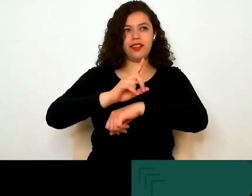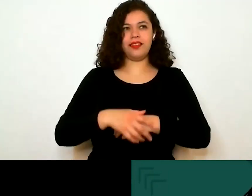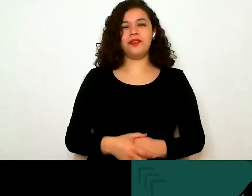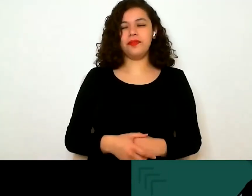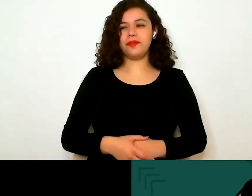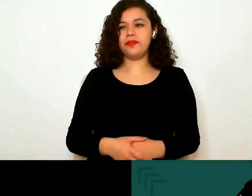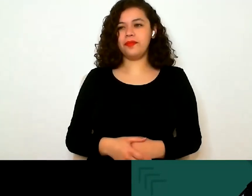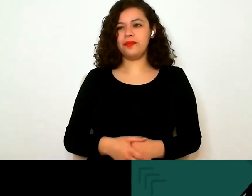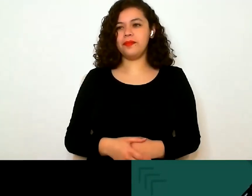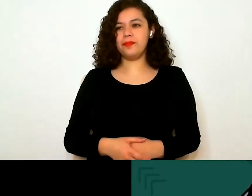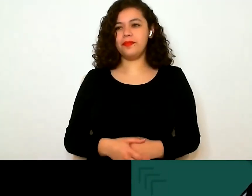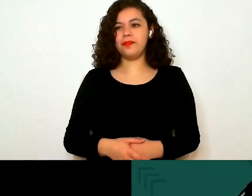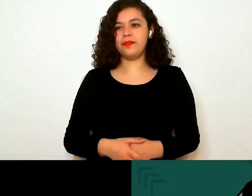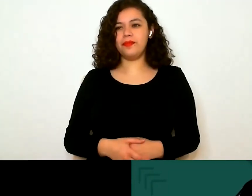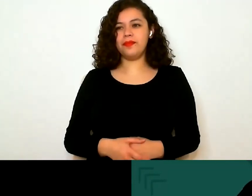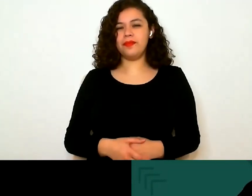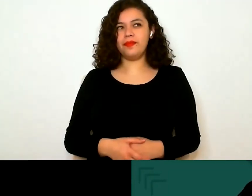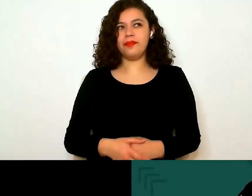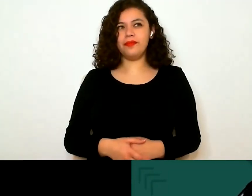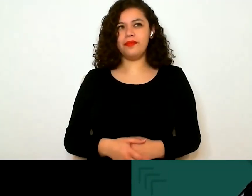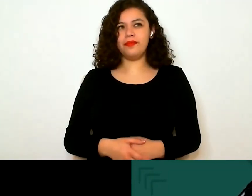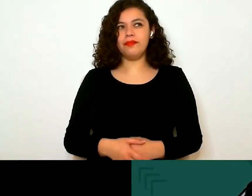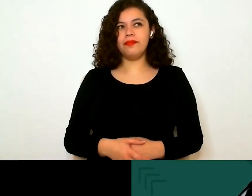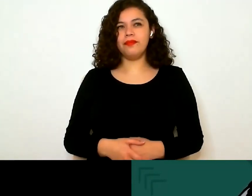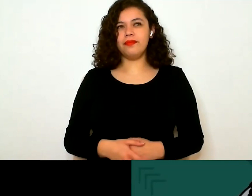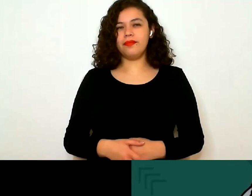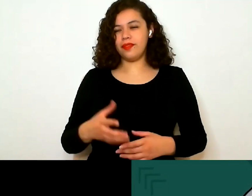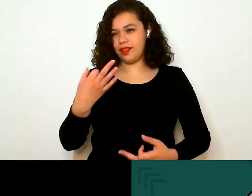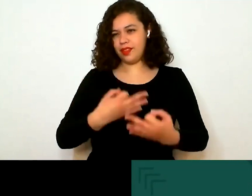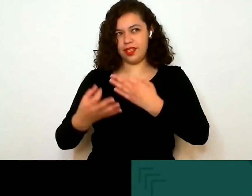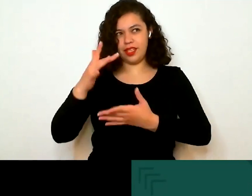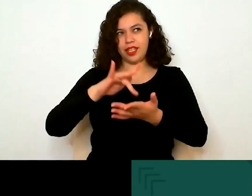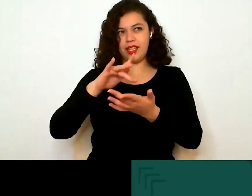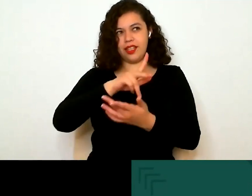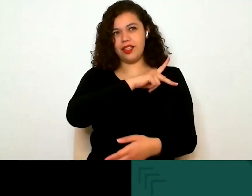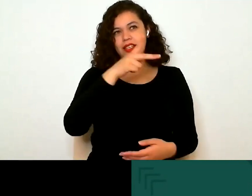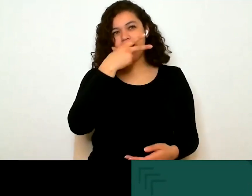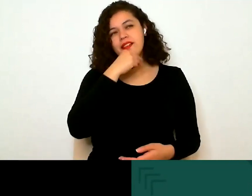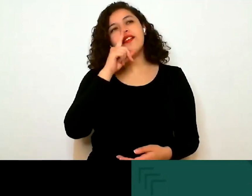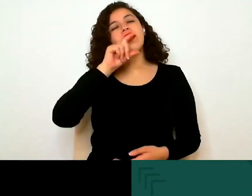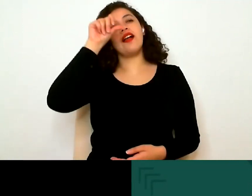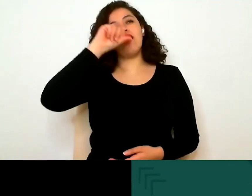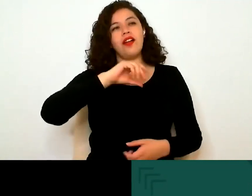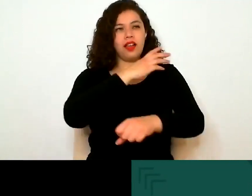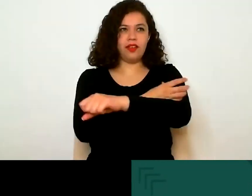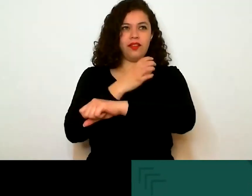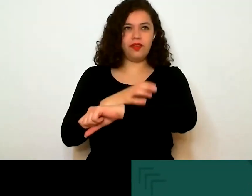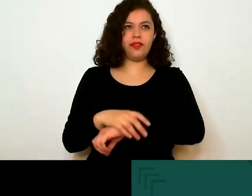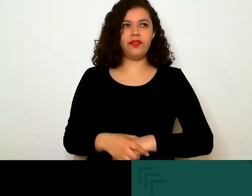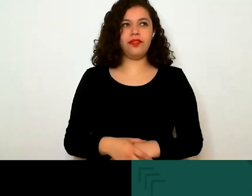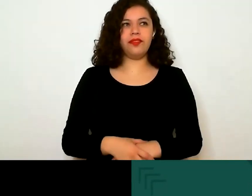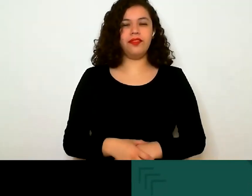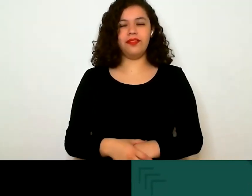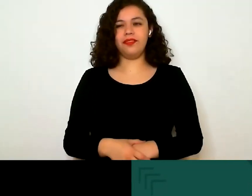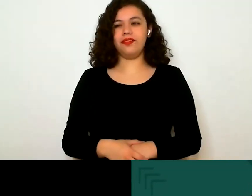Primero que nada, muchas gracias a, a todos y todas por acompañarnos el, el día de hoy. Eh, en esta